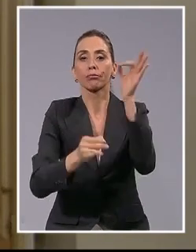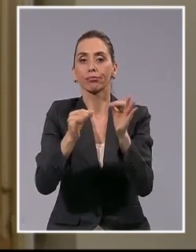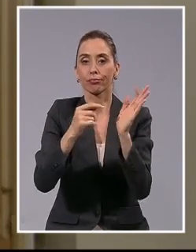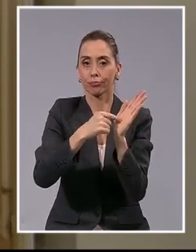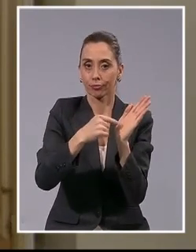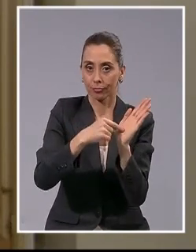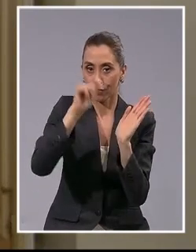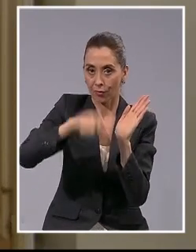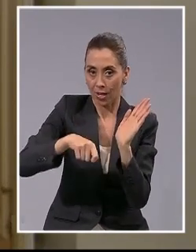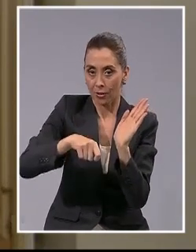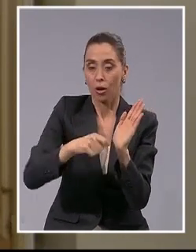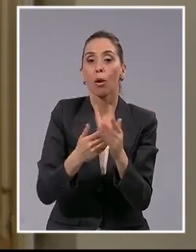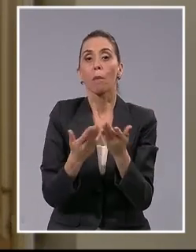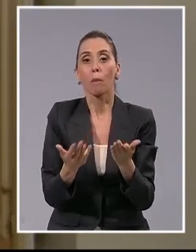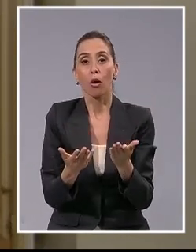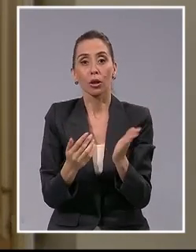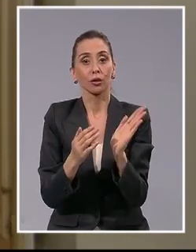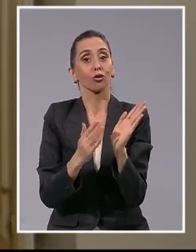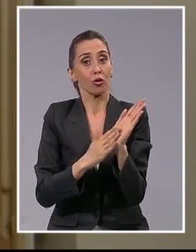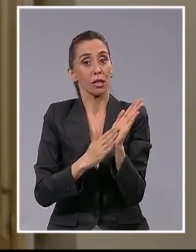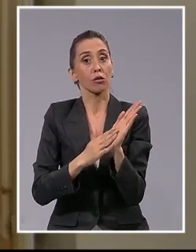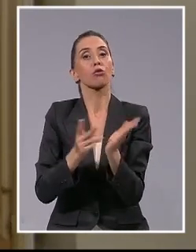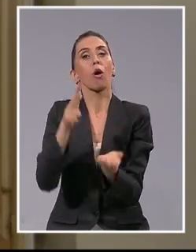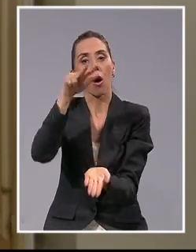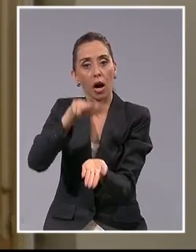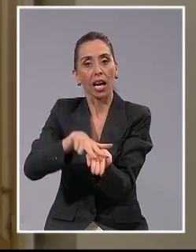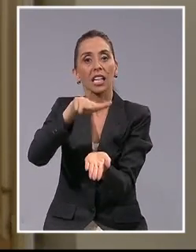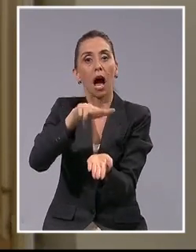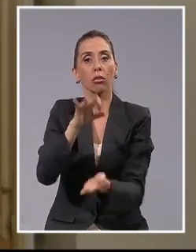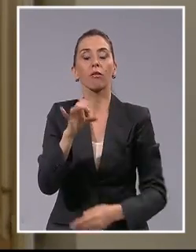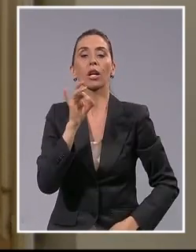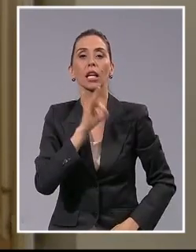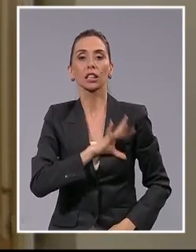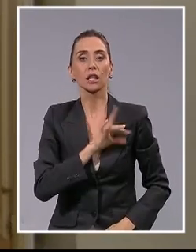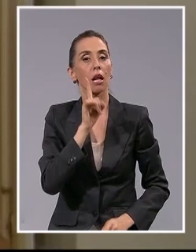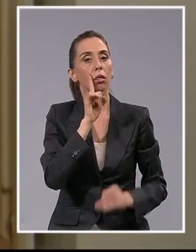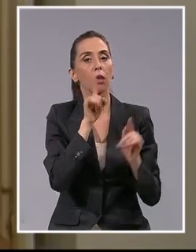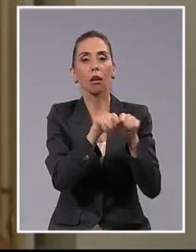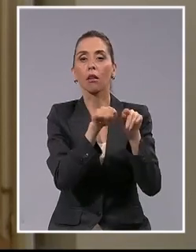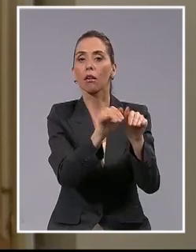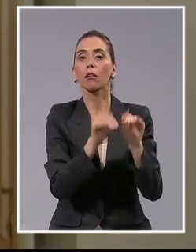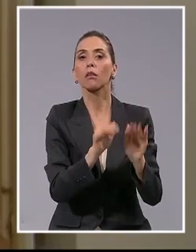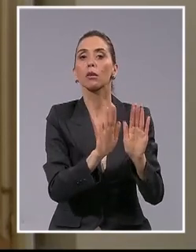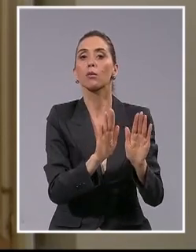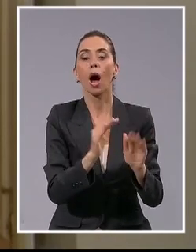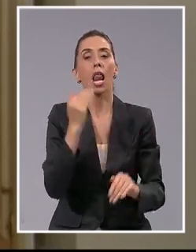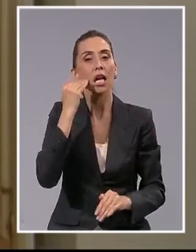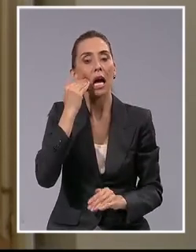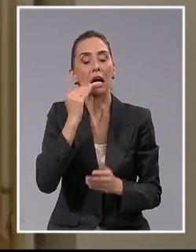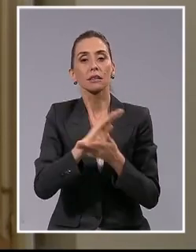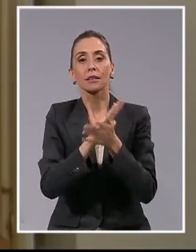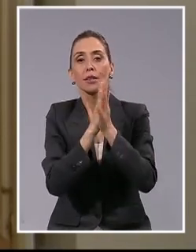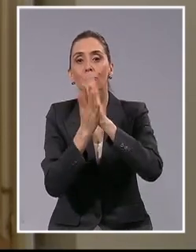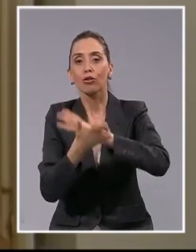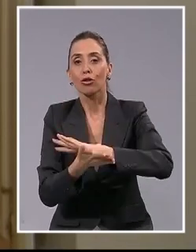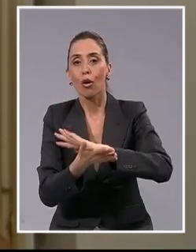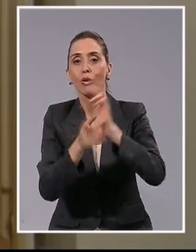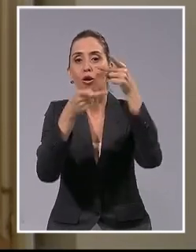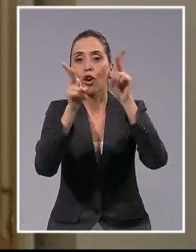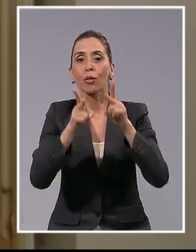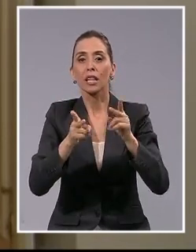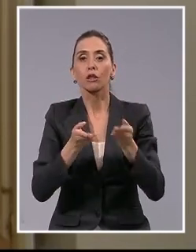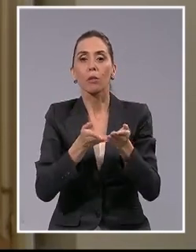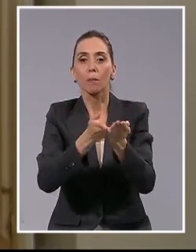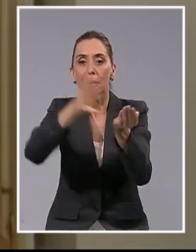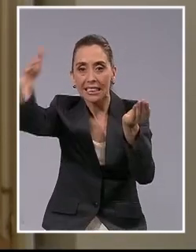En consecuencia, el fallo ratifica que Chile conserva la casi totalidad de sus derechos de